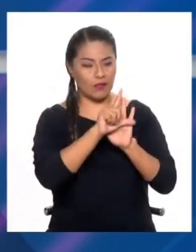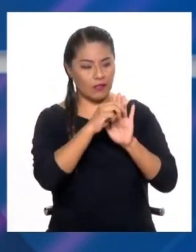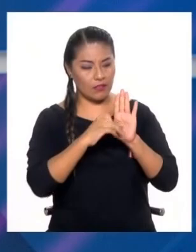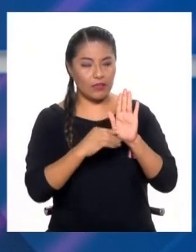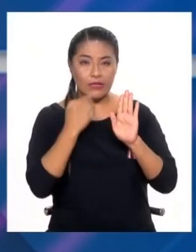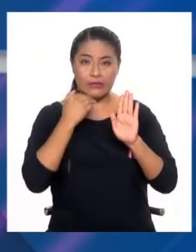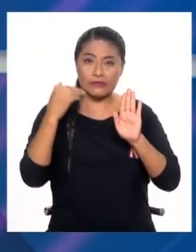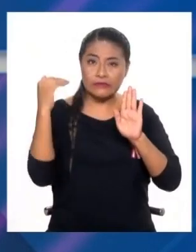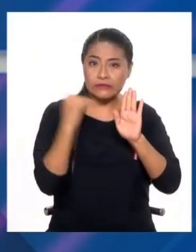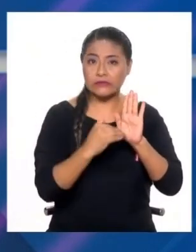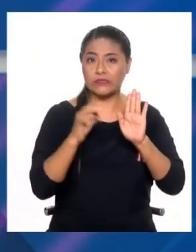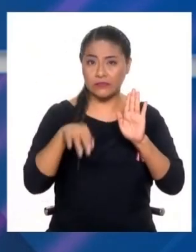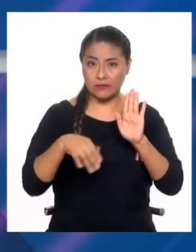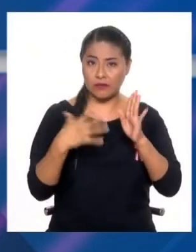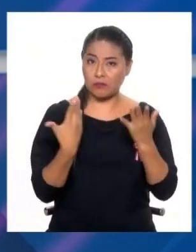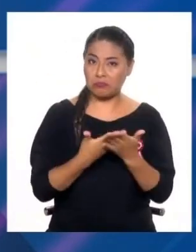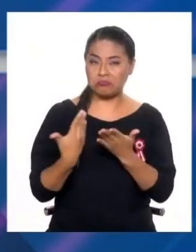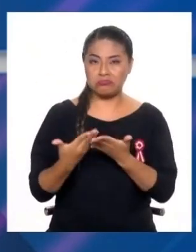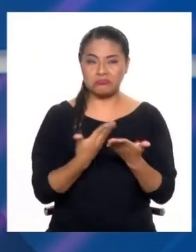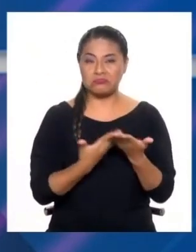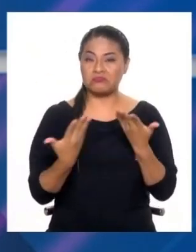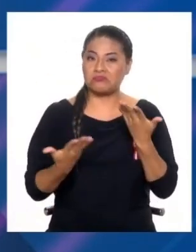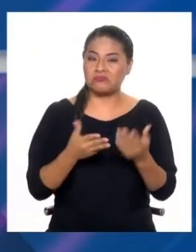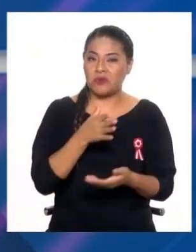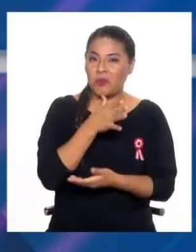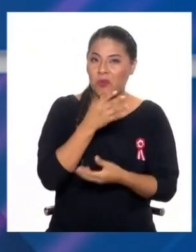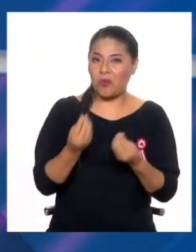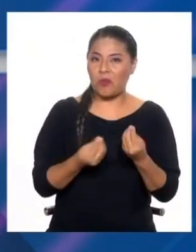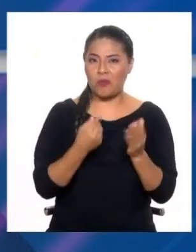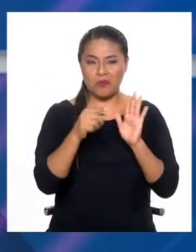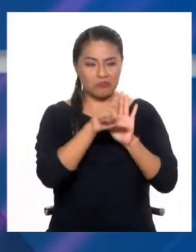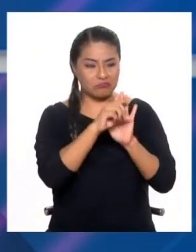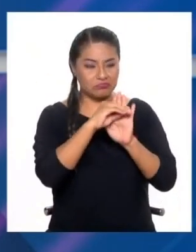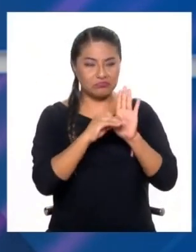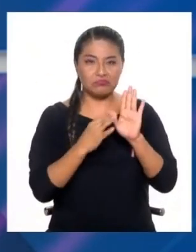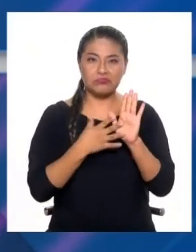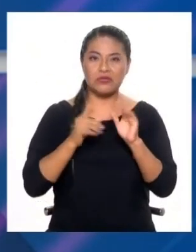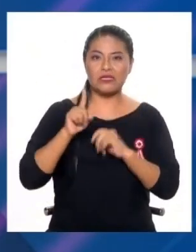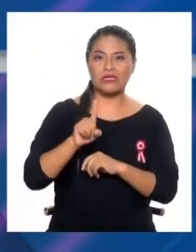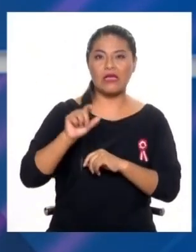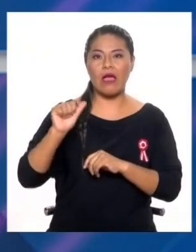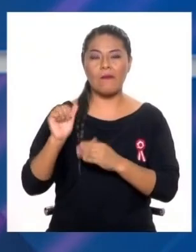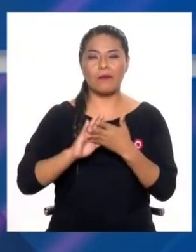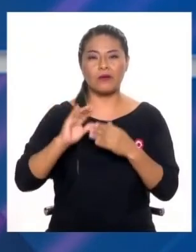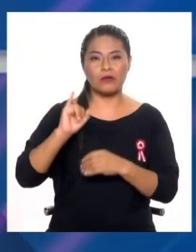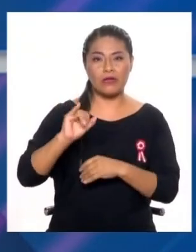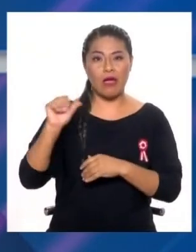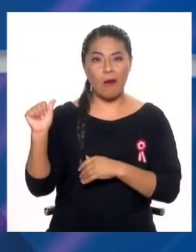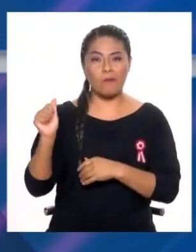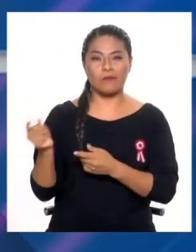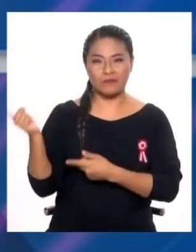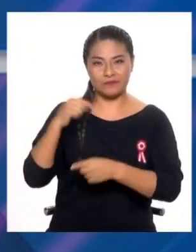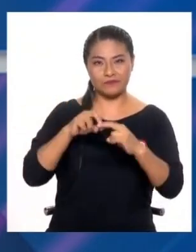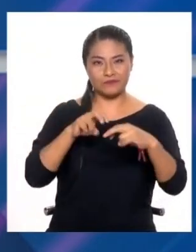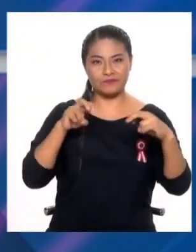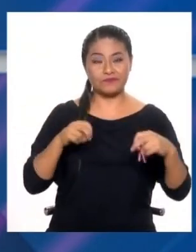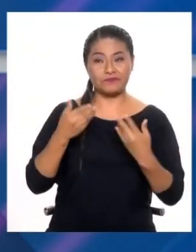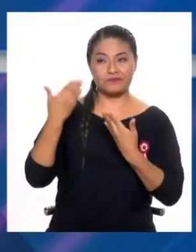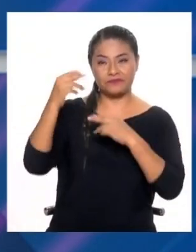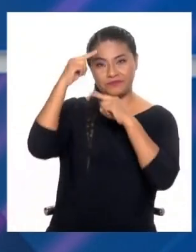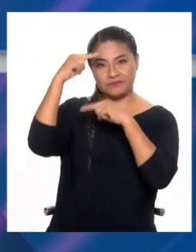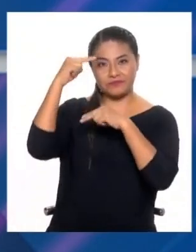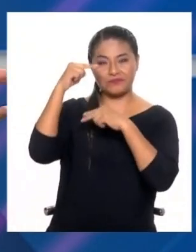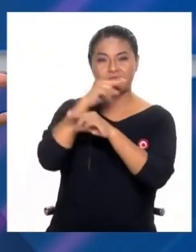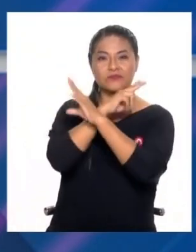esto es una prioridad. Pues sí, vamos a ver exactamente para qué y cómo es que se hará esa regulación. Así que no se vaya que es un gran programa. Y sin más dilación